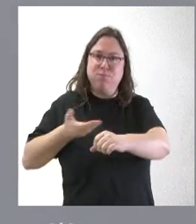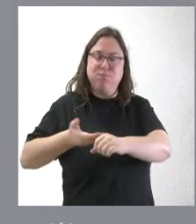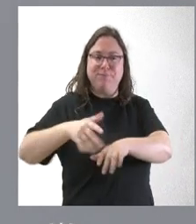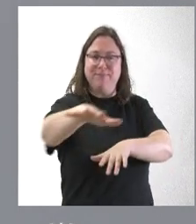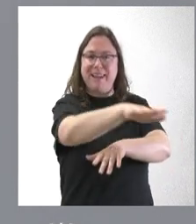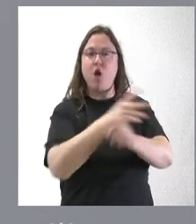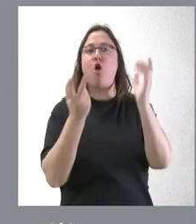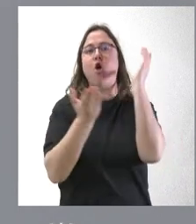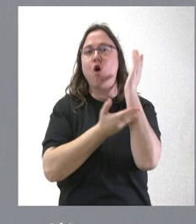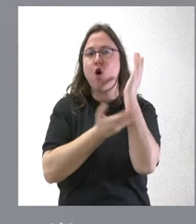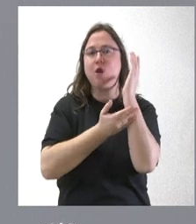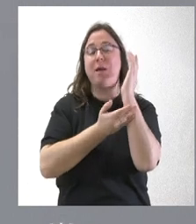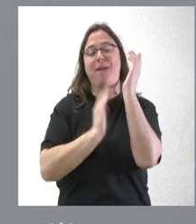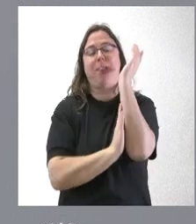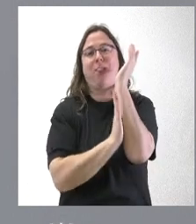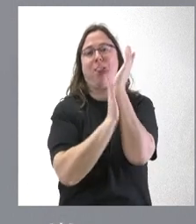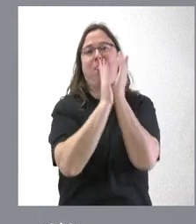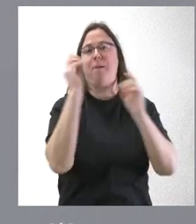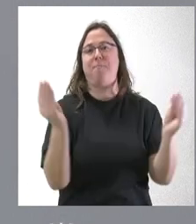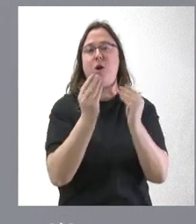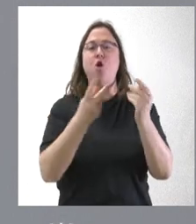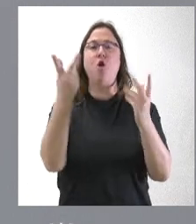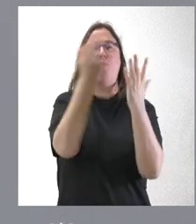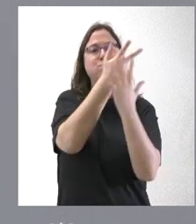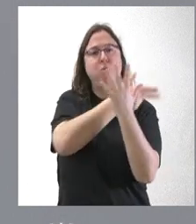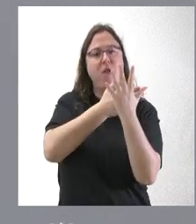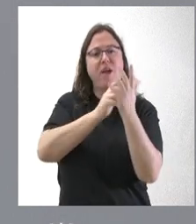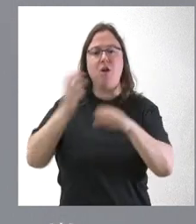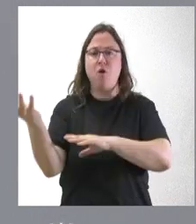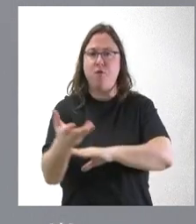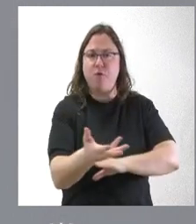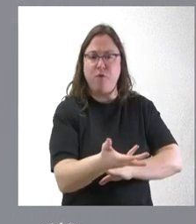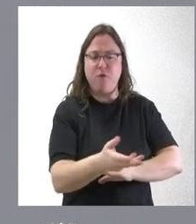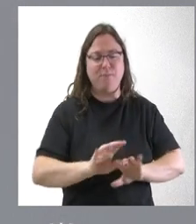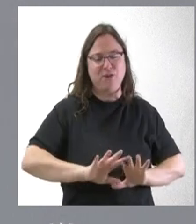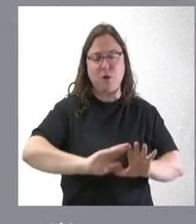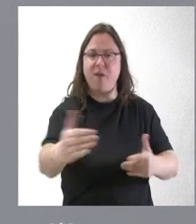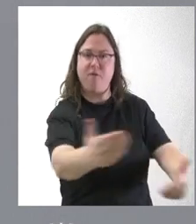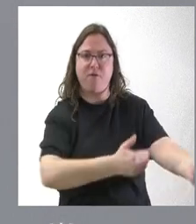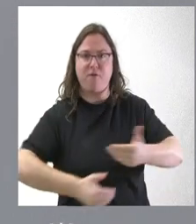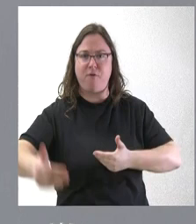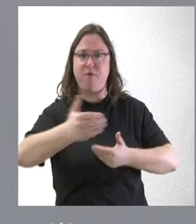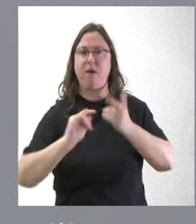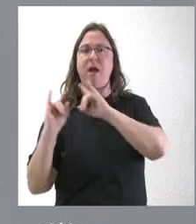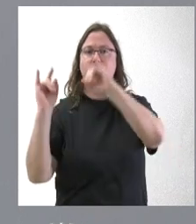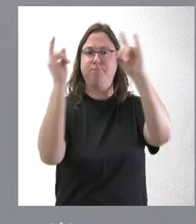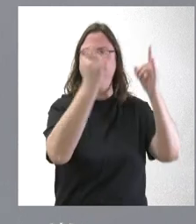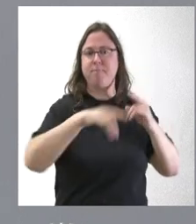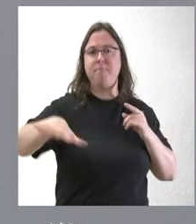claras y cortas de regeneración, podas, desbroces y eliminación de restos vegetales, así como otras mejoras en el medio